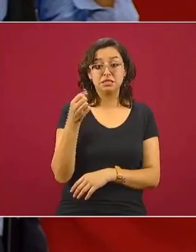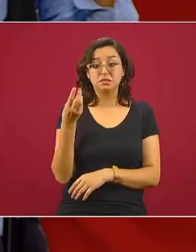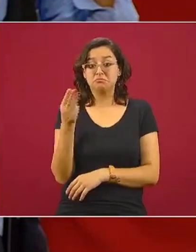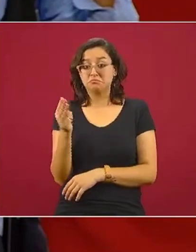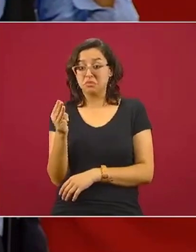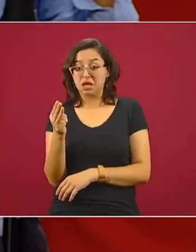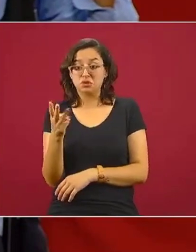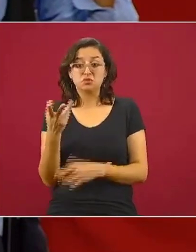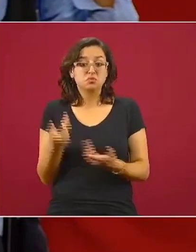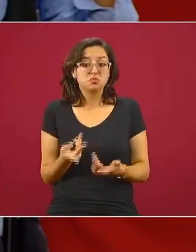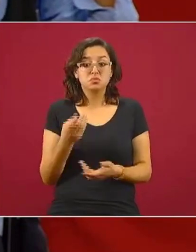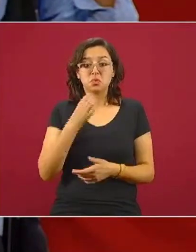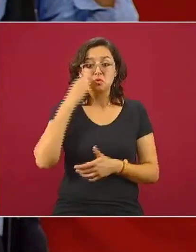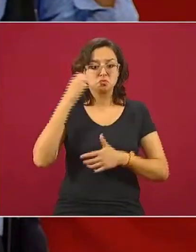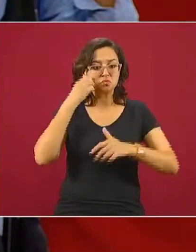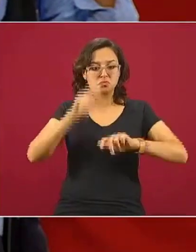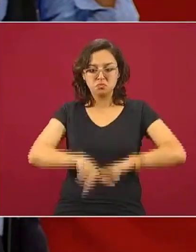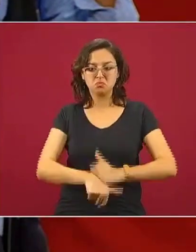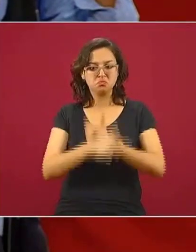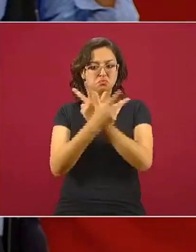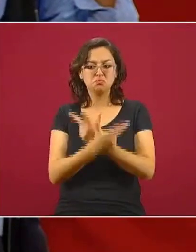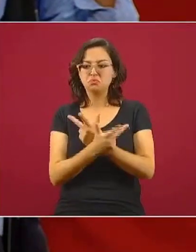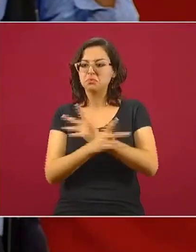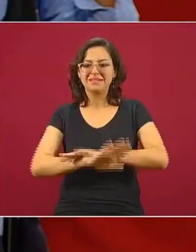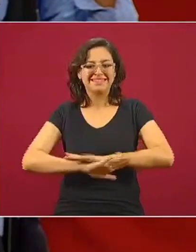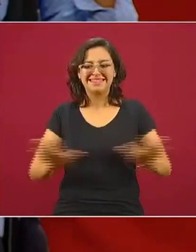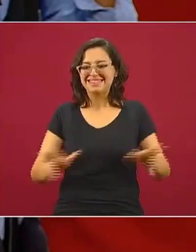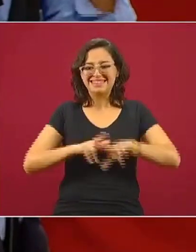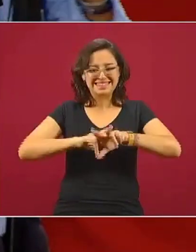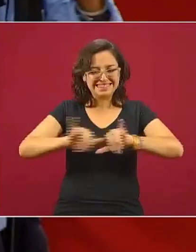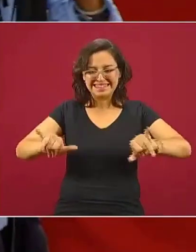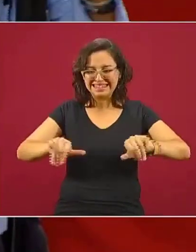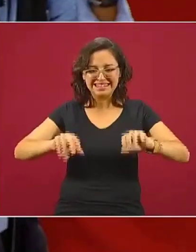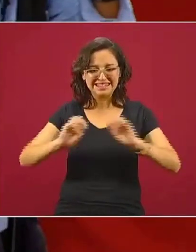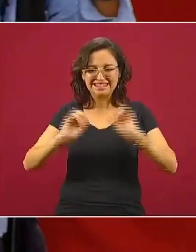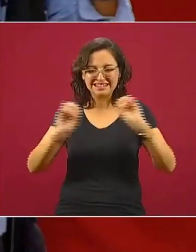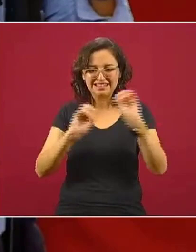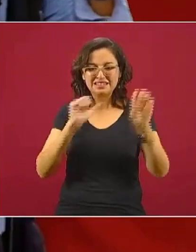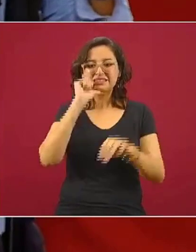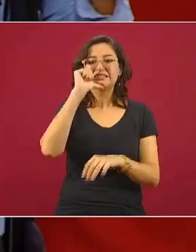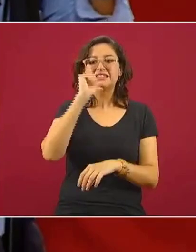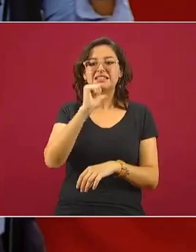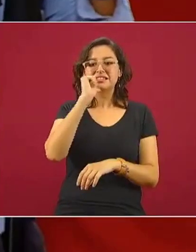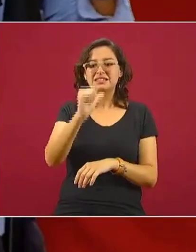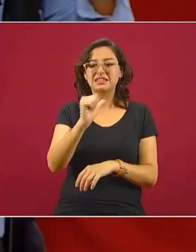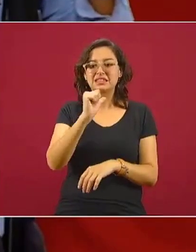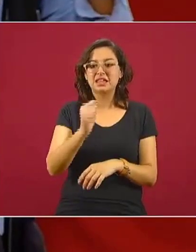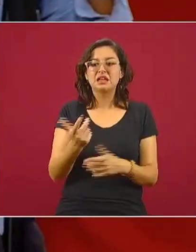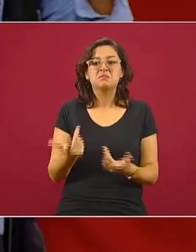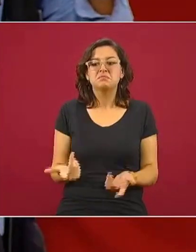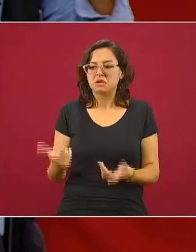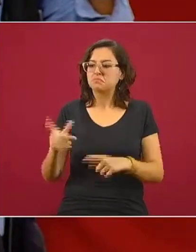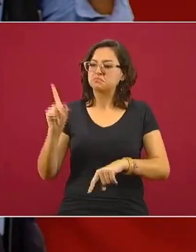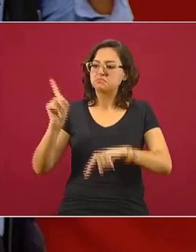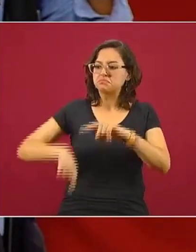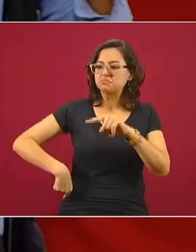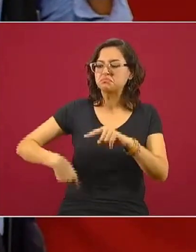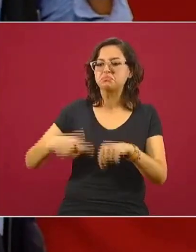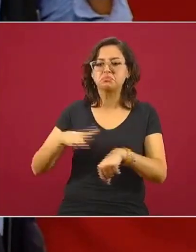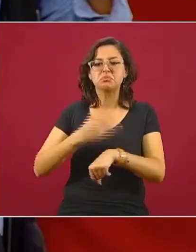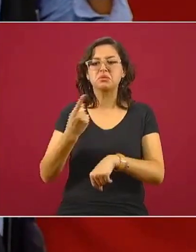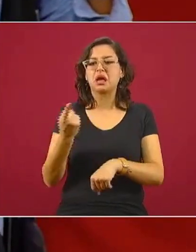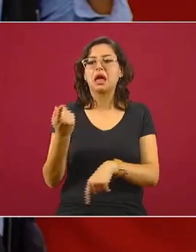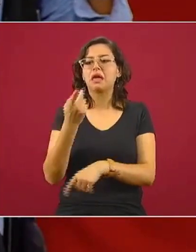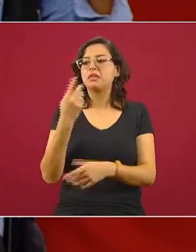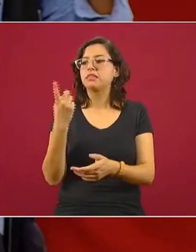suspendidos sus hijos de clases virtuales obviamente en las escuelas privadas porque adeudan los pagos qué va a pasar